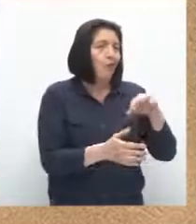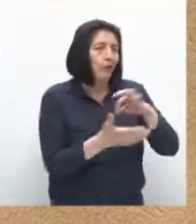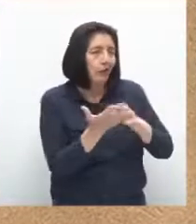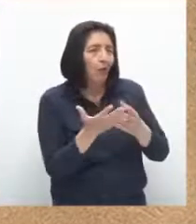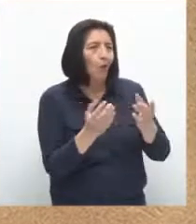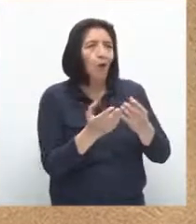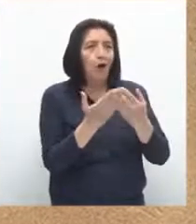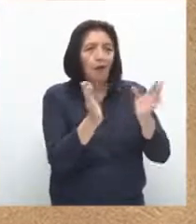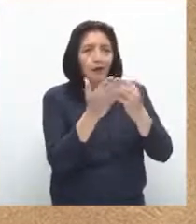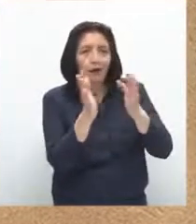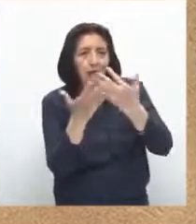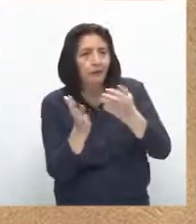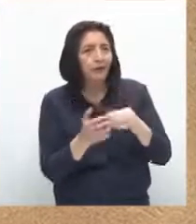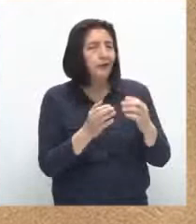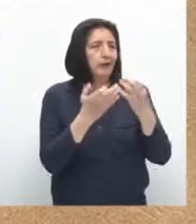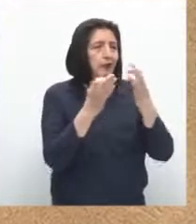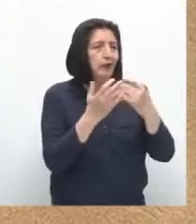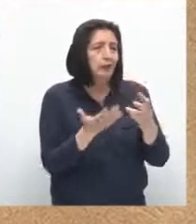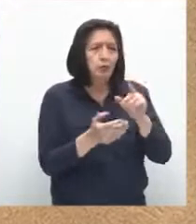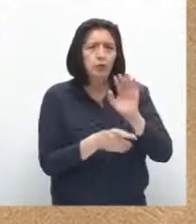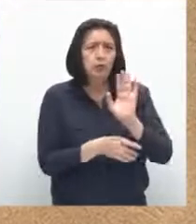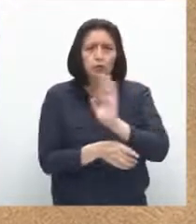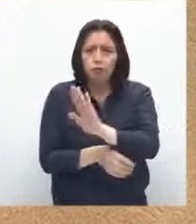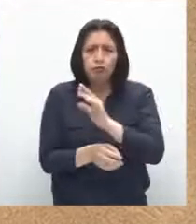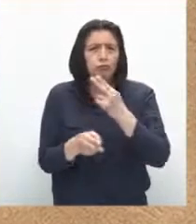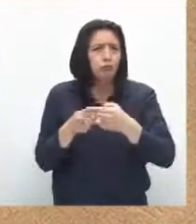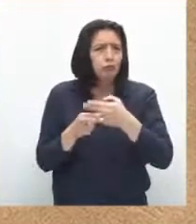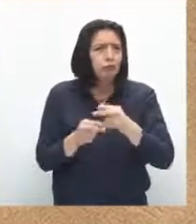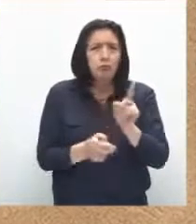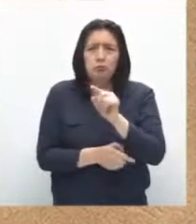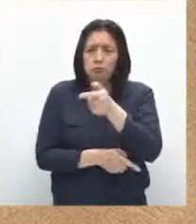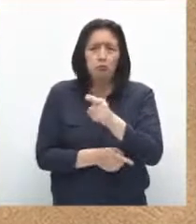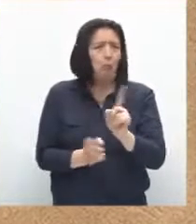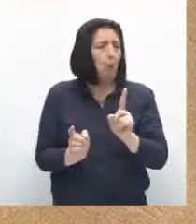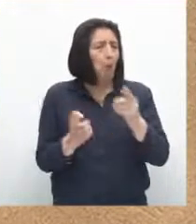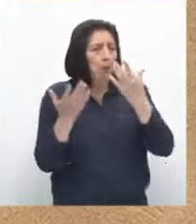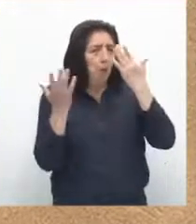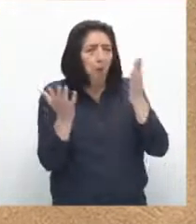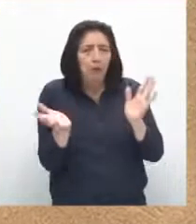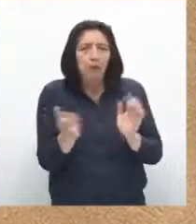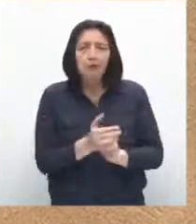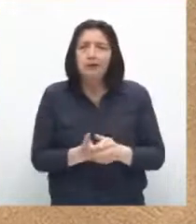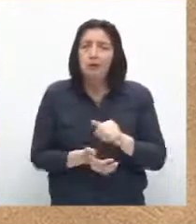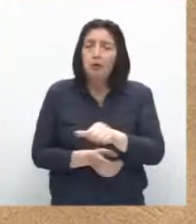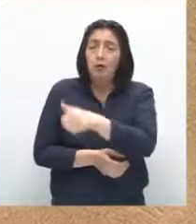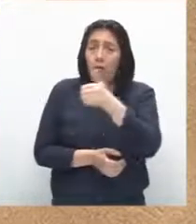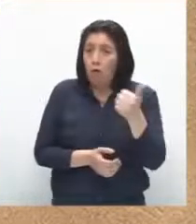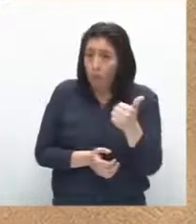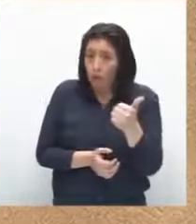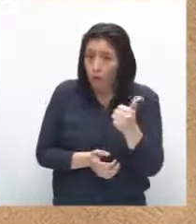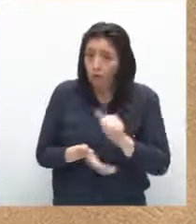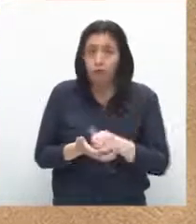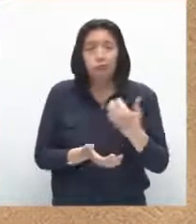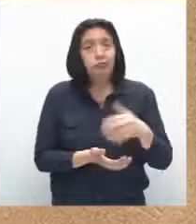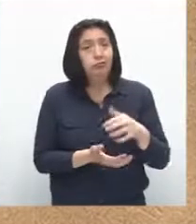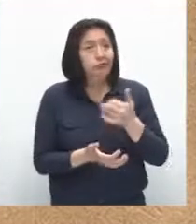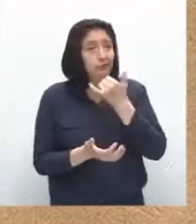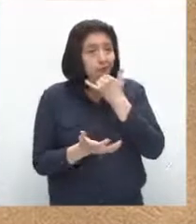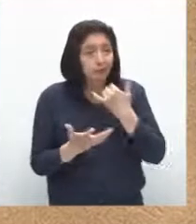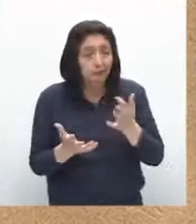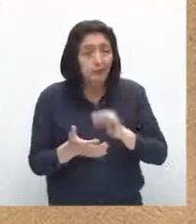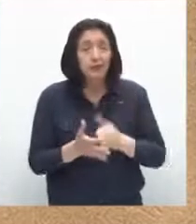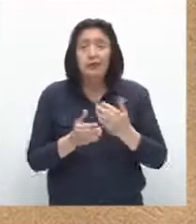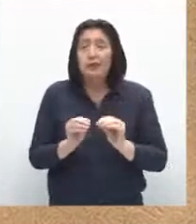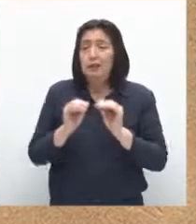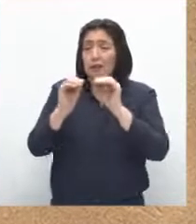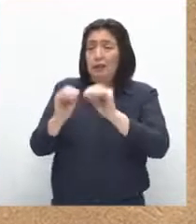nombre sin realmente ser tú. Otra de las graves consecuencias de compartir así abiertamente